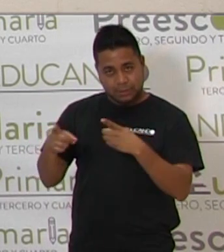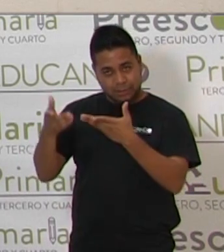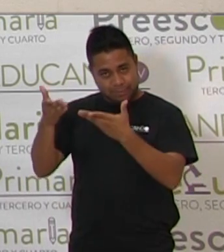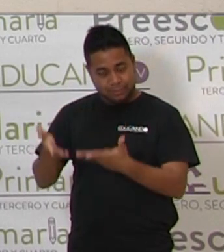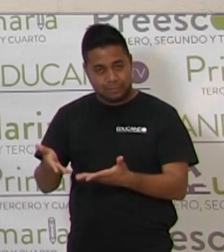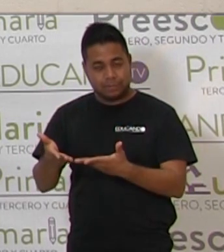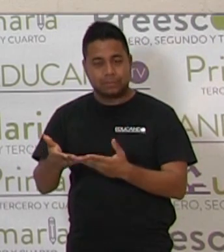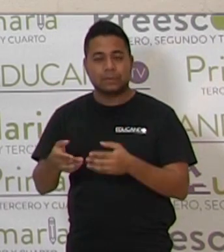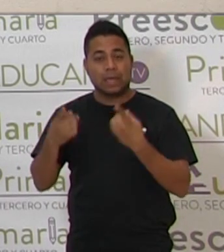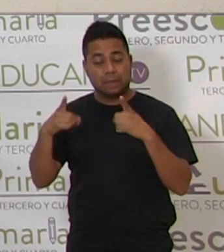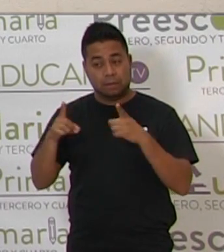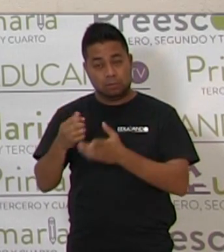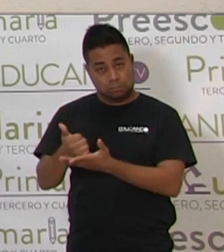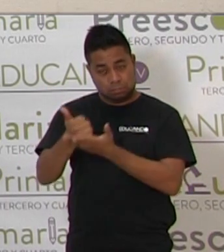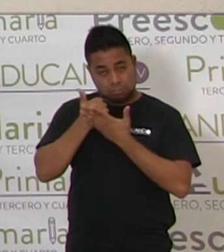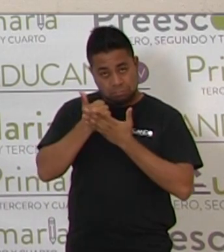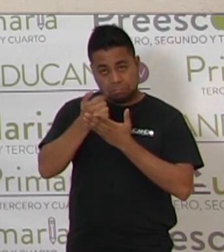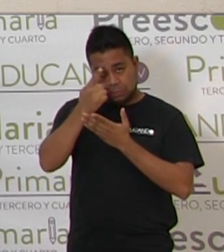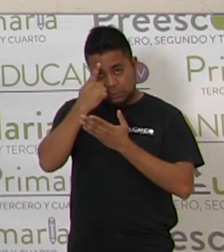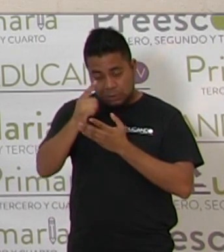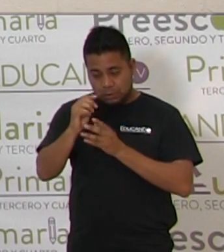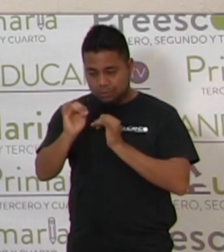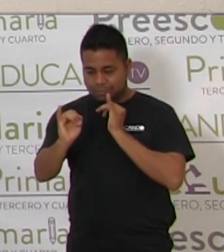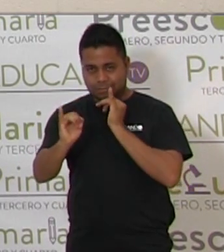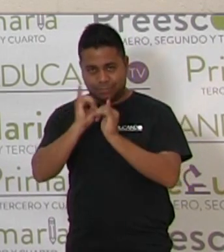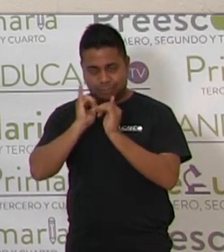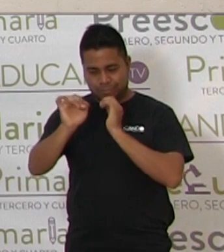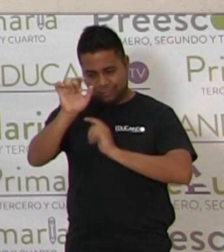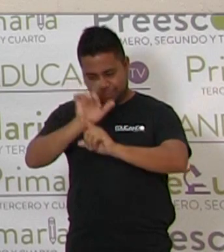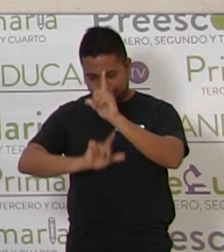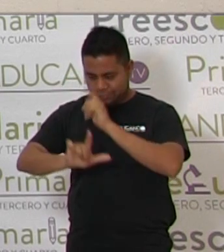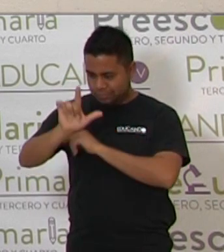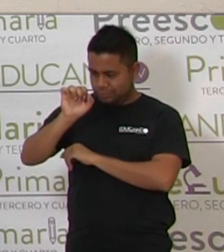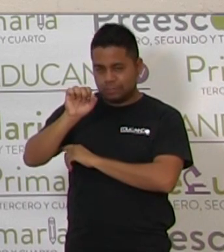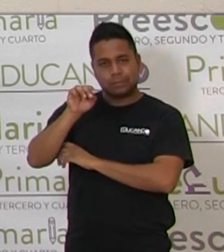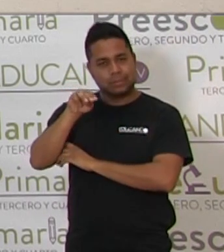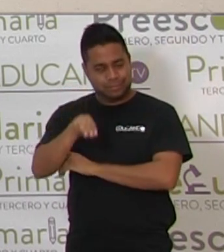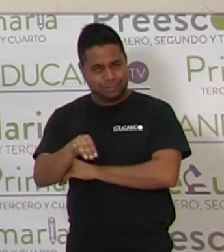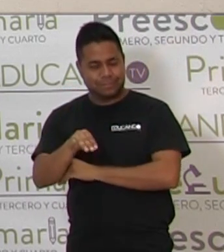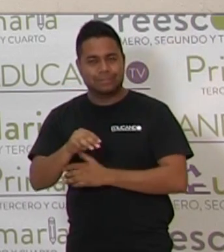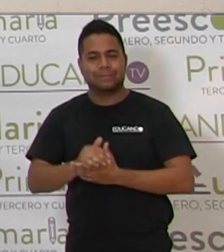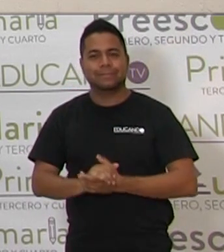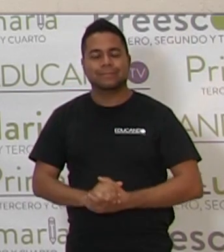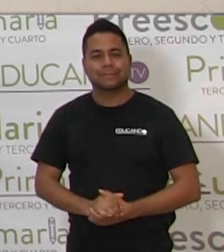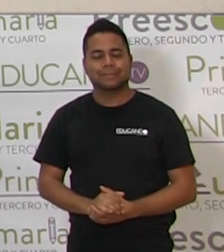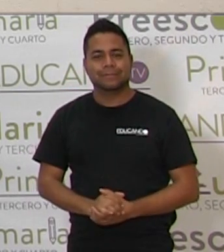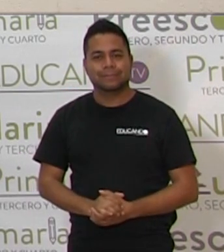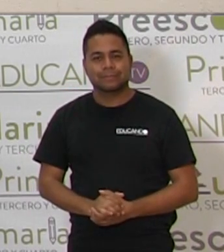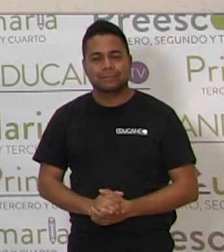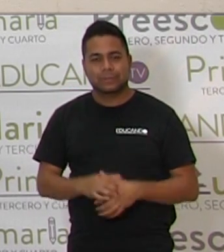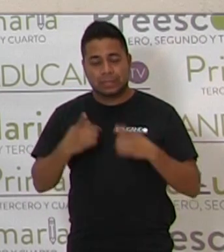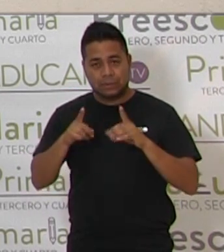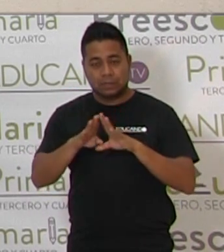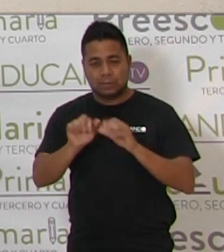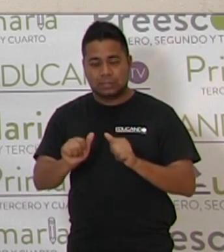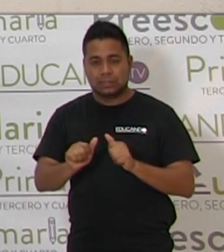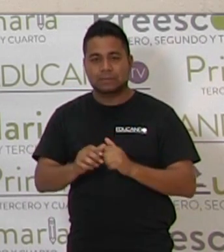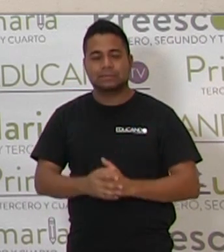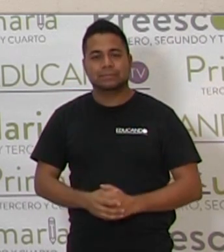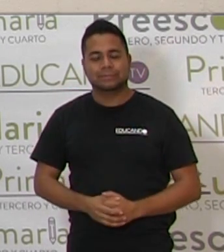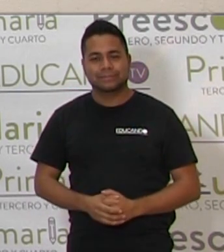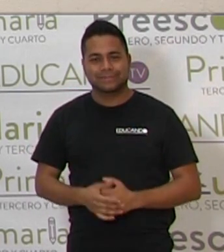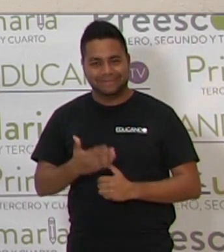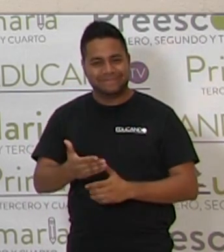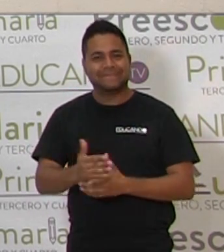David, David nos va a ayudar en la interpretación de la lengua de señas mexicana. David,